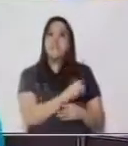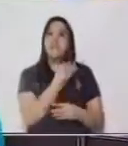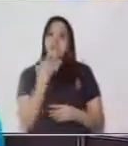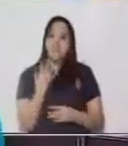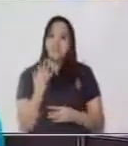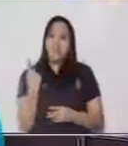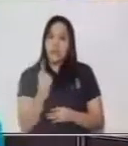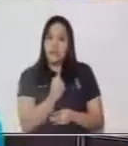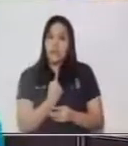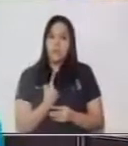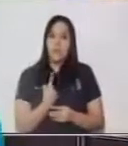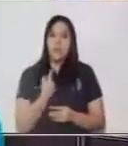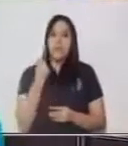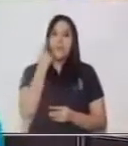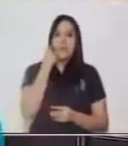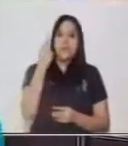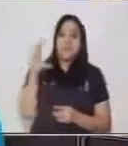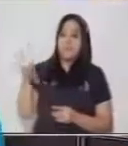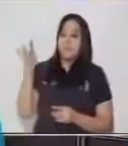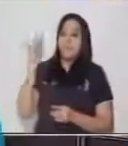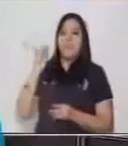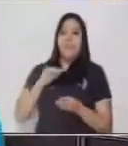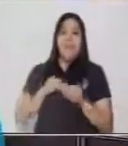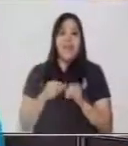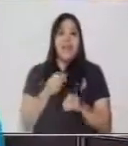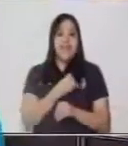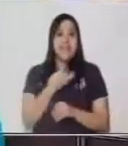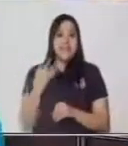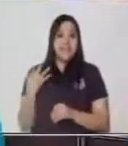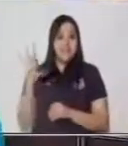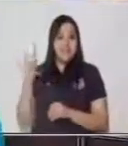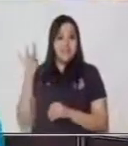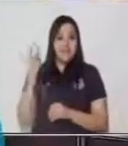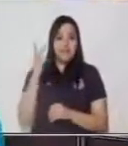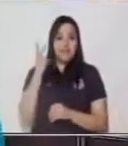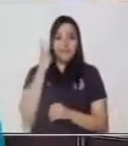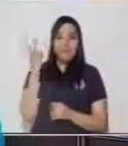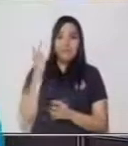de ellos. El primer número que encontramos en esta tarjeta